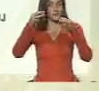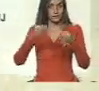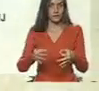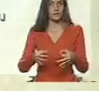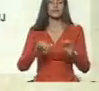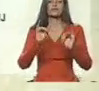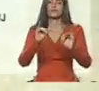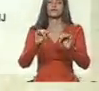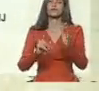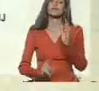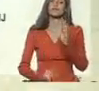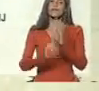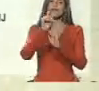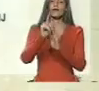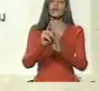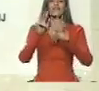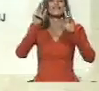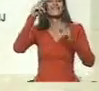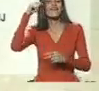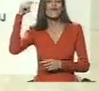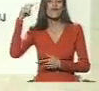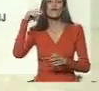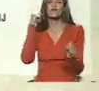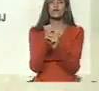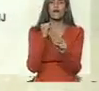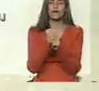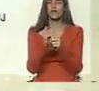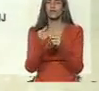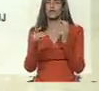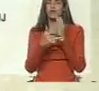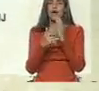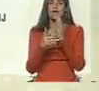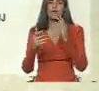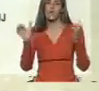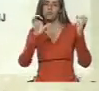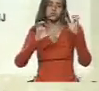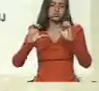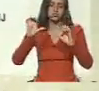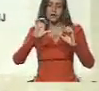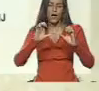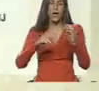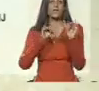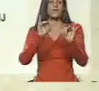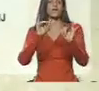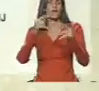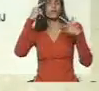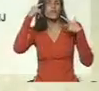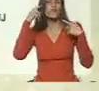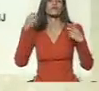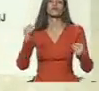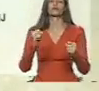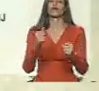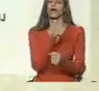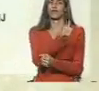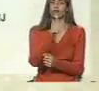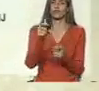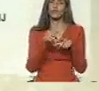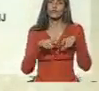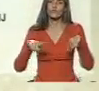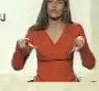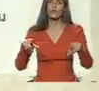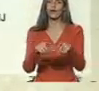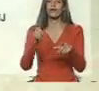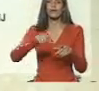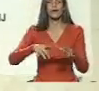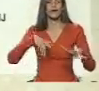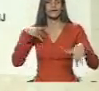con este desarrollo teórico, con este trabajo técnico y científico elaborado por profesionales en cada una de las áreas, pero